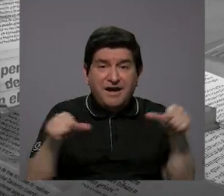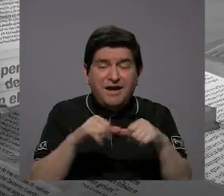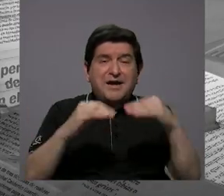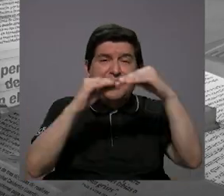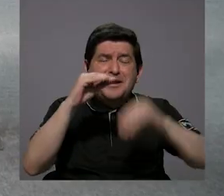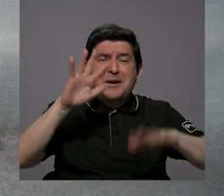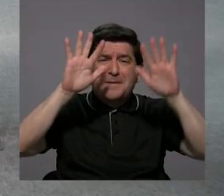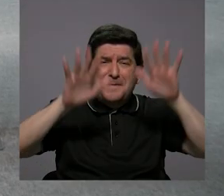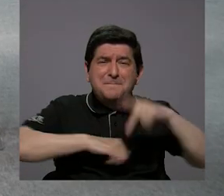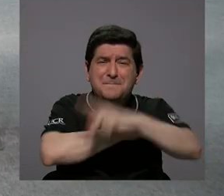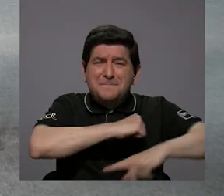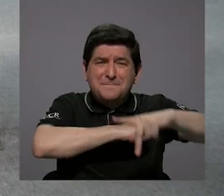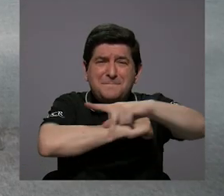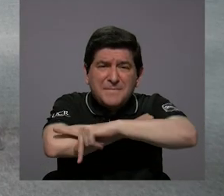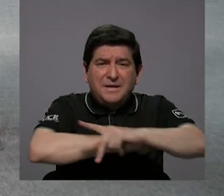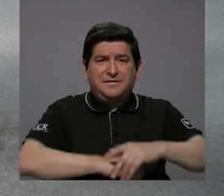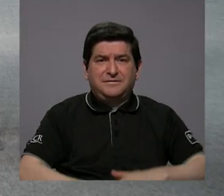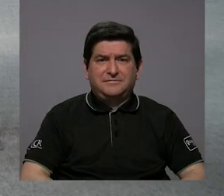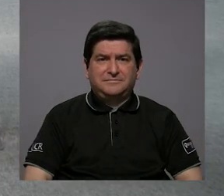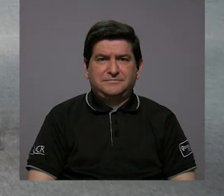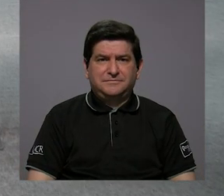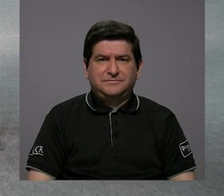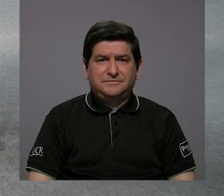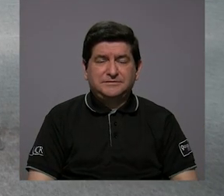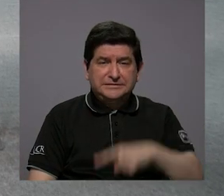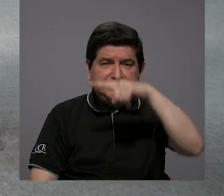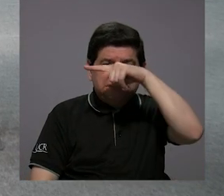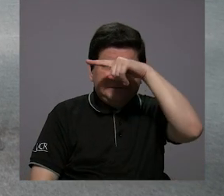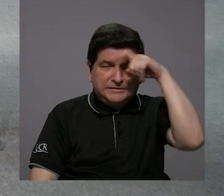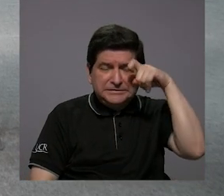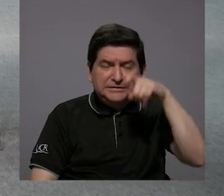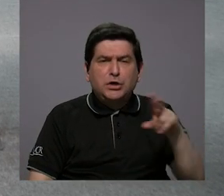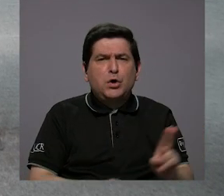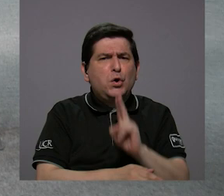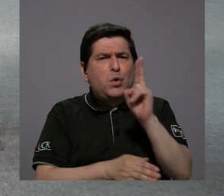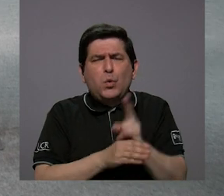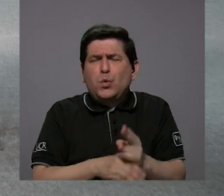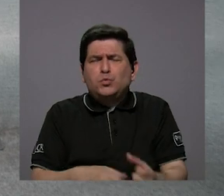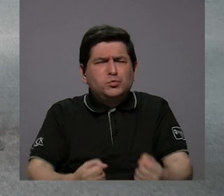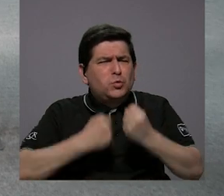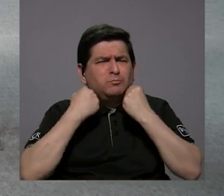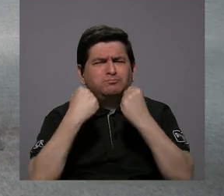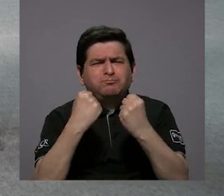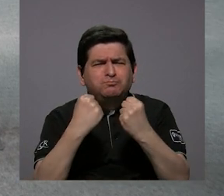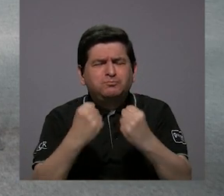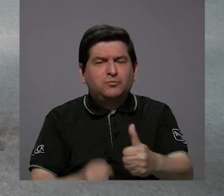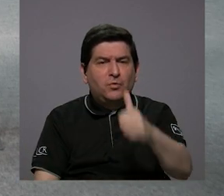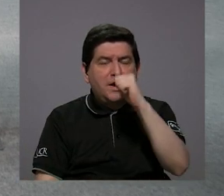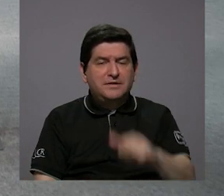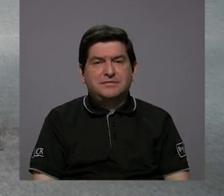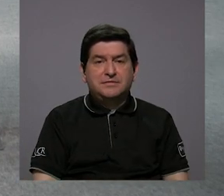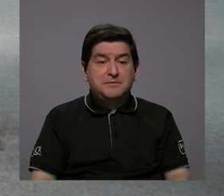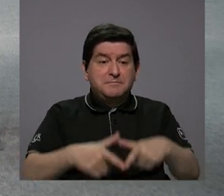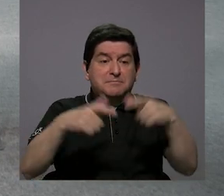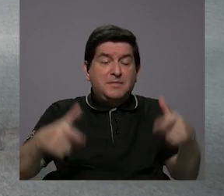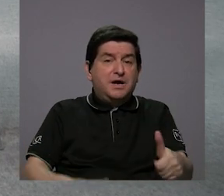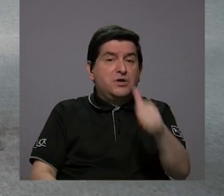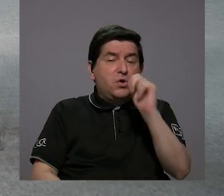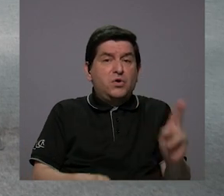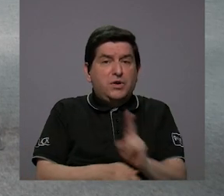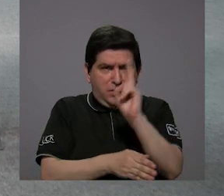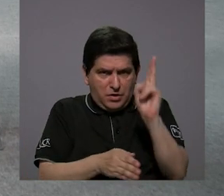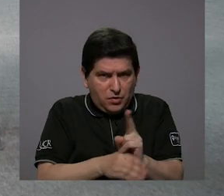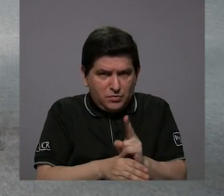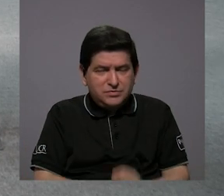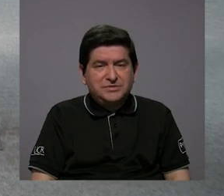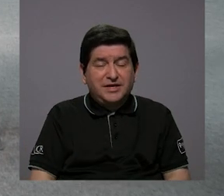del país, entonces en verano hay un uso intensivo del agua y la mayor parte del agua que se